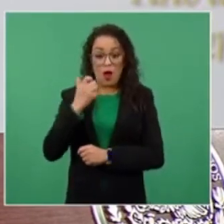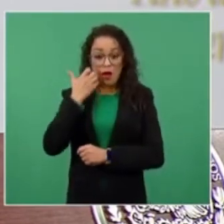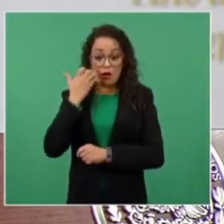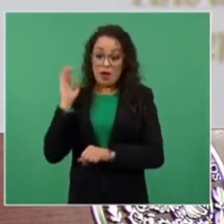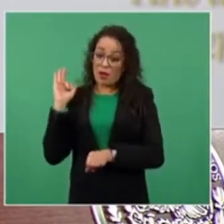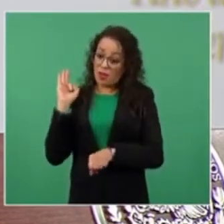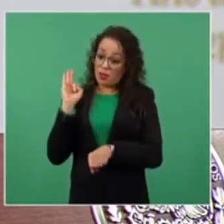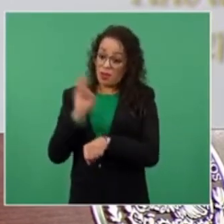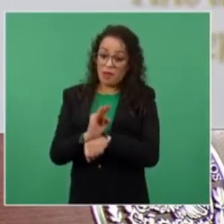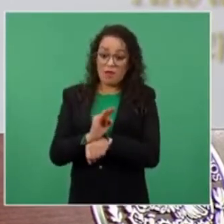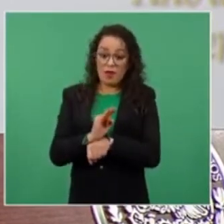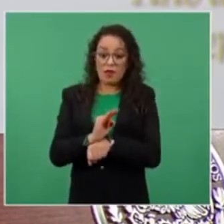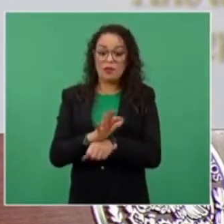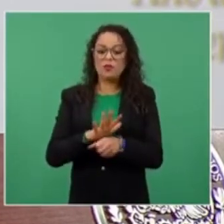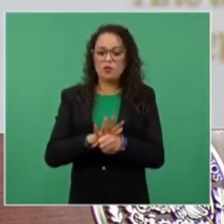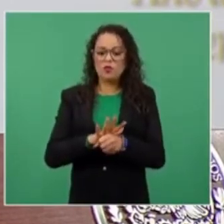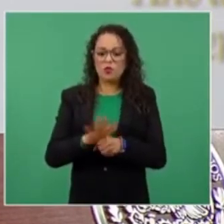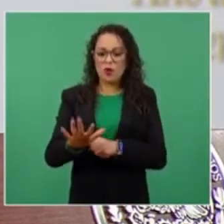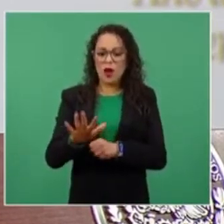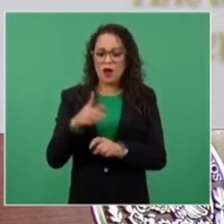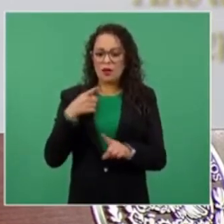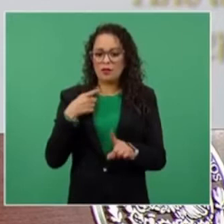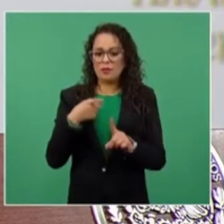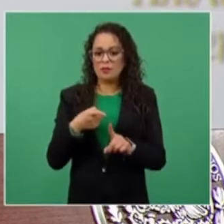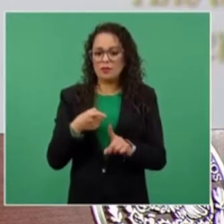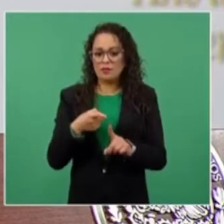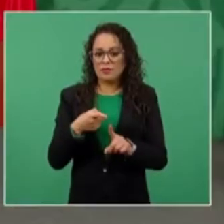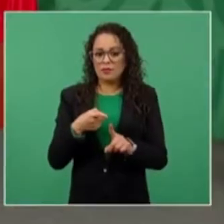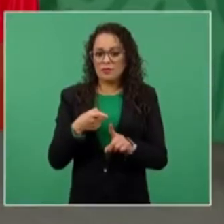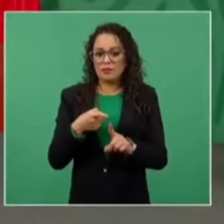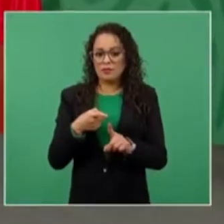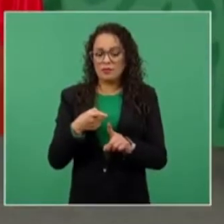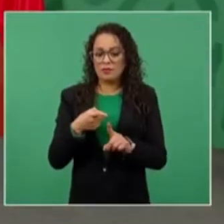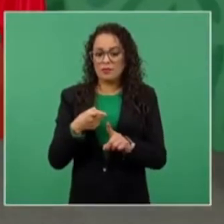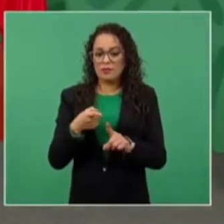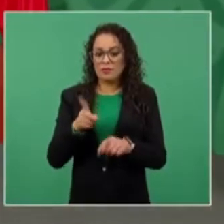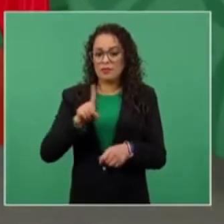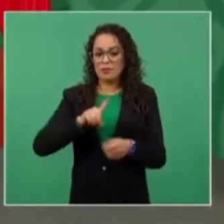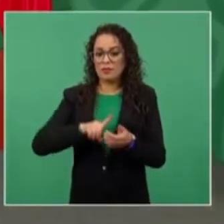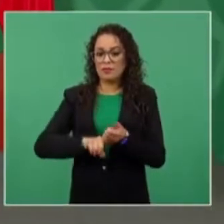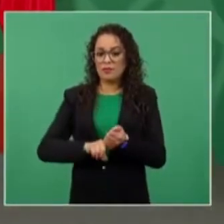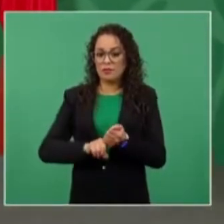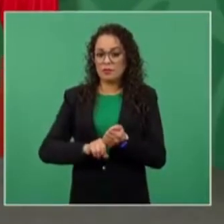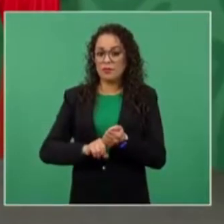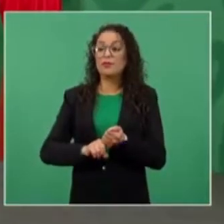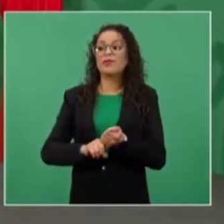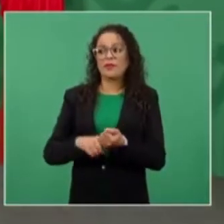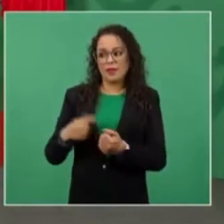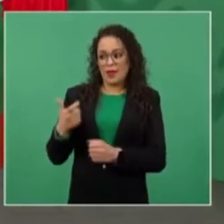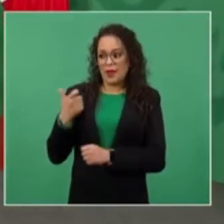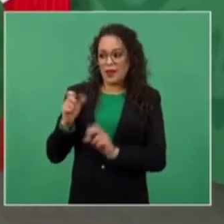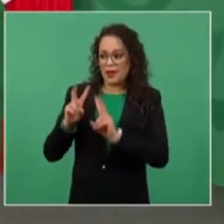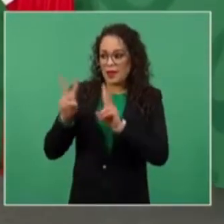prebendas, ahí se unen.